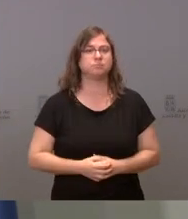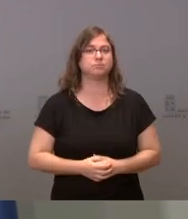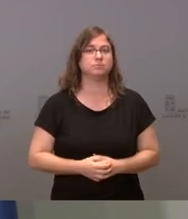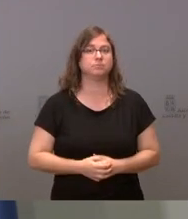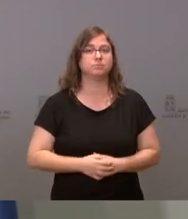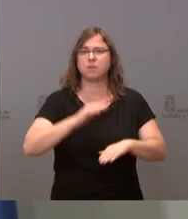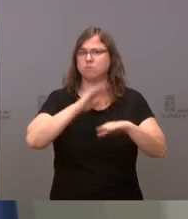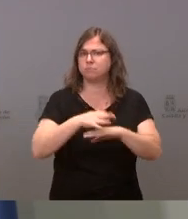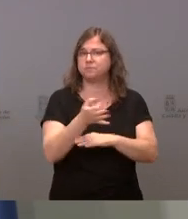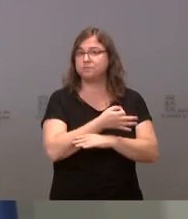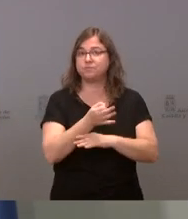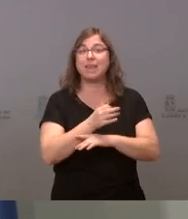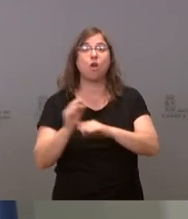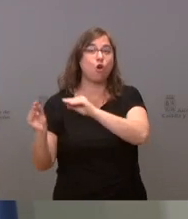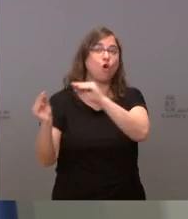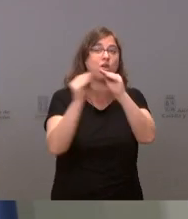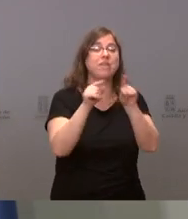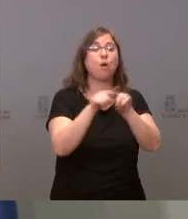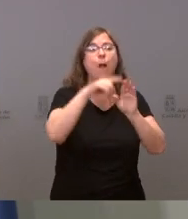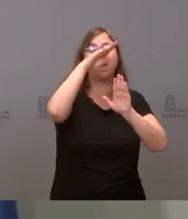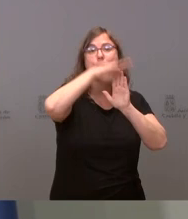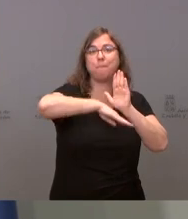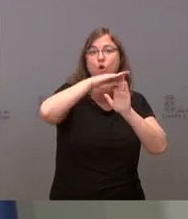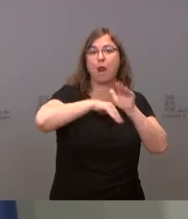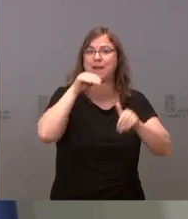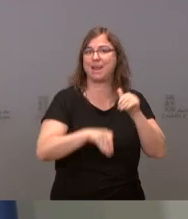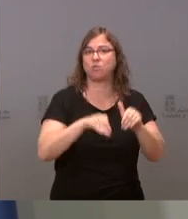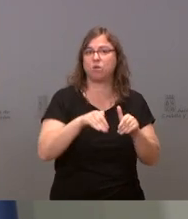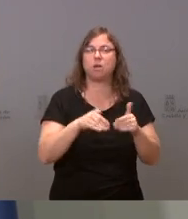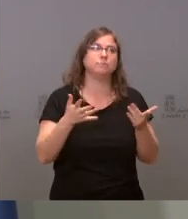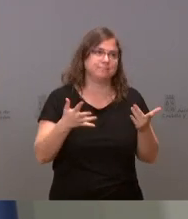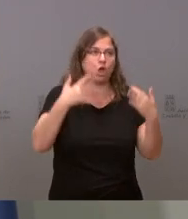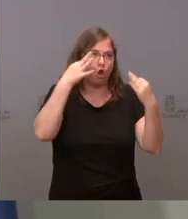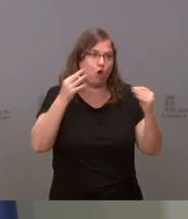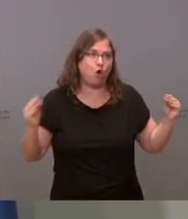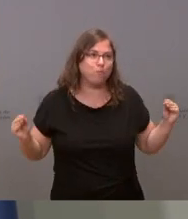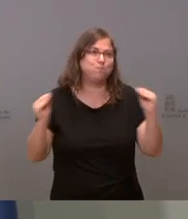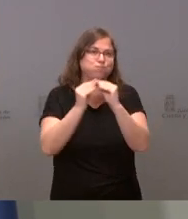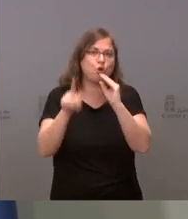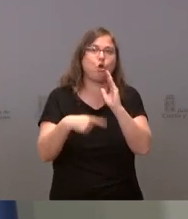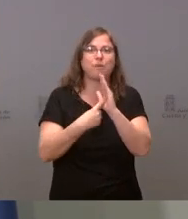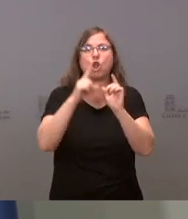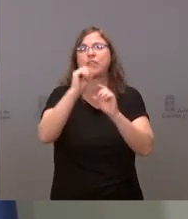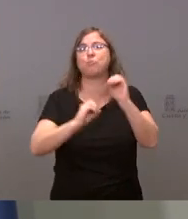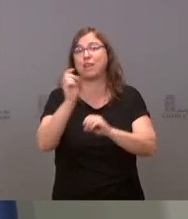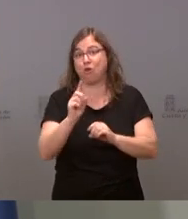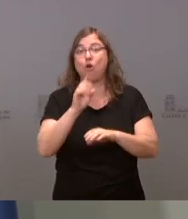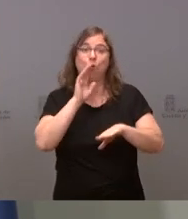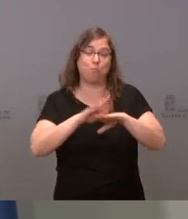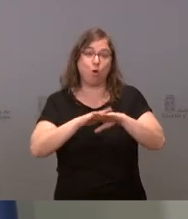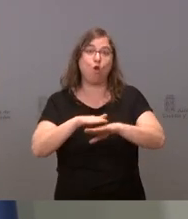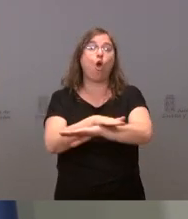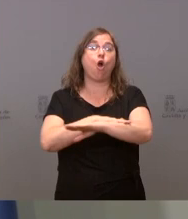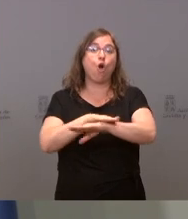¿Esto coincide con nuestro programa? Pues es evidente que no coincide con el programa de Ciudadanos al 100%. Por eso es un gobierno de